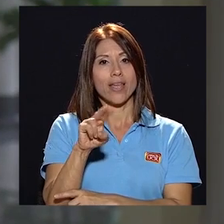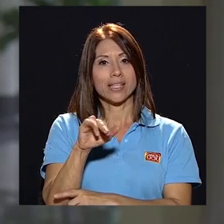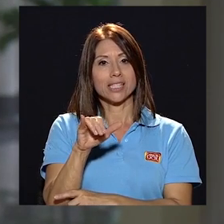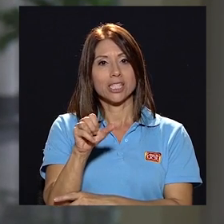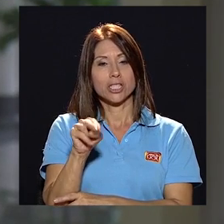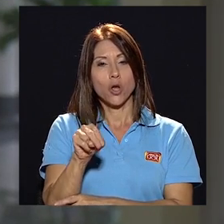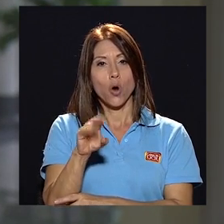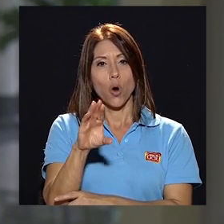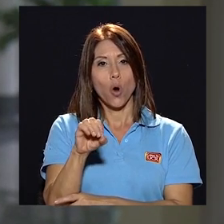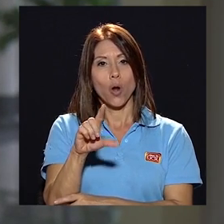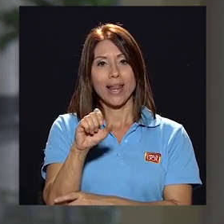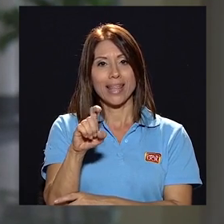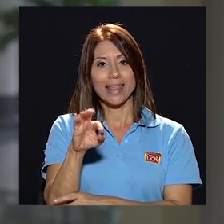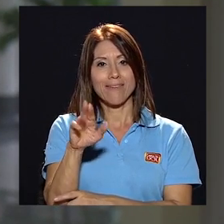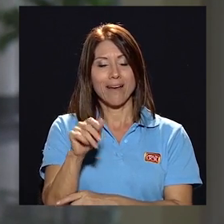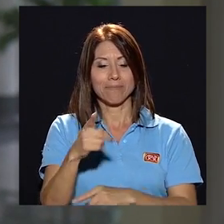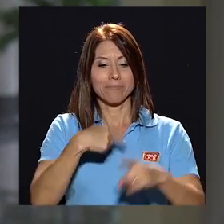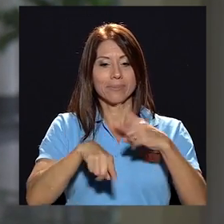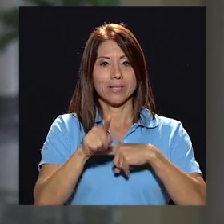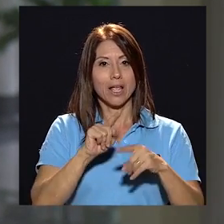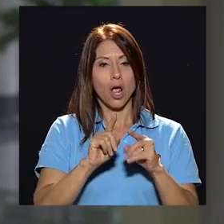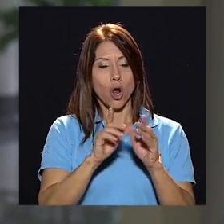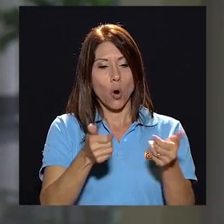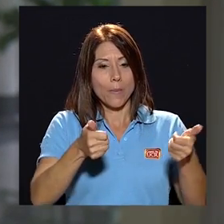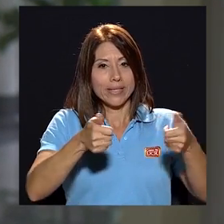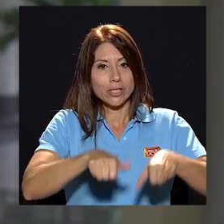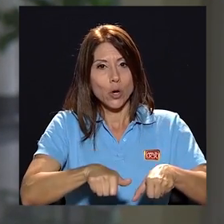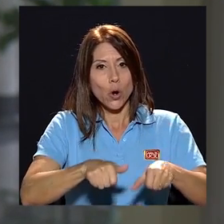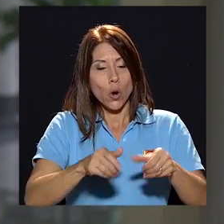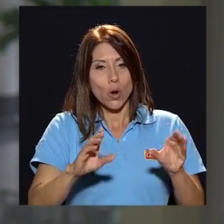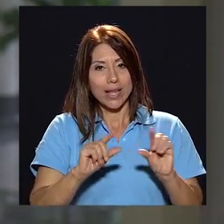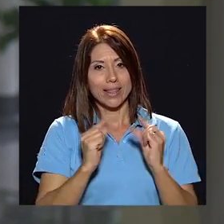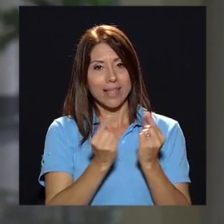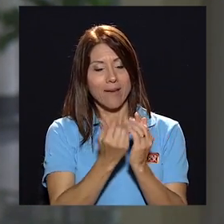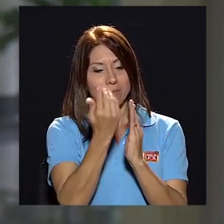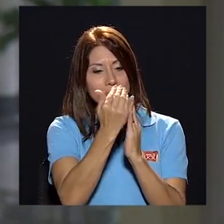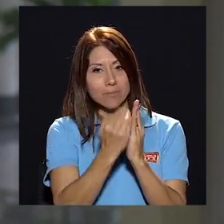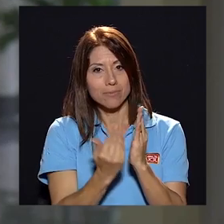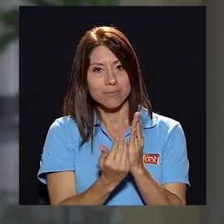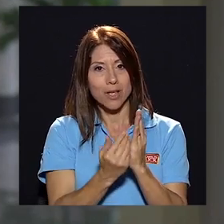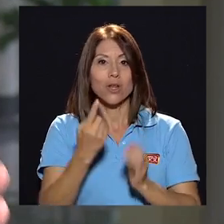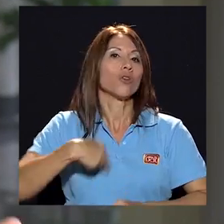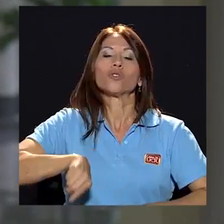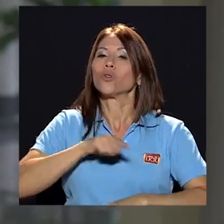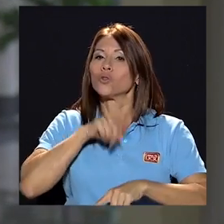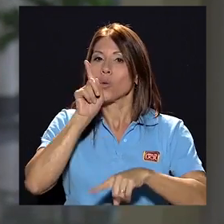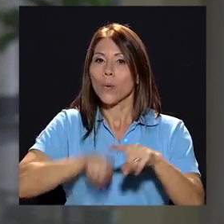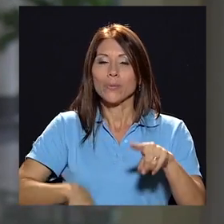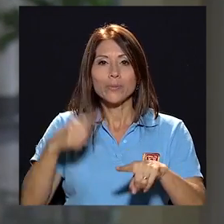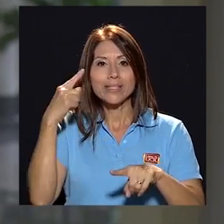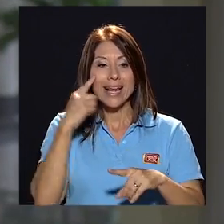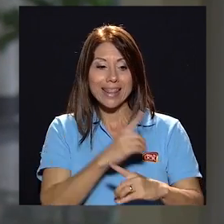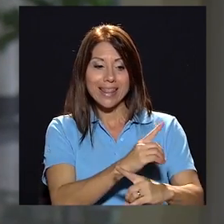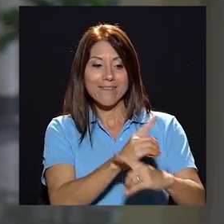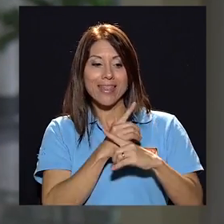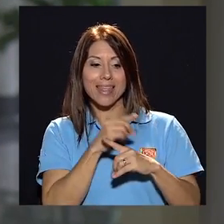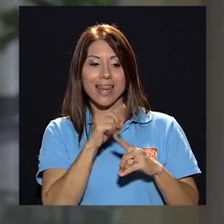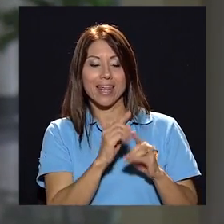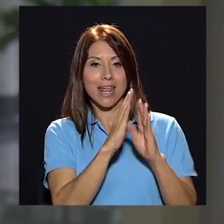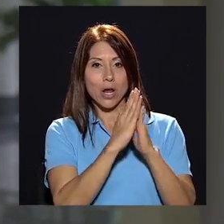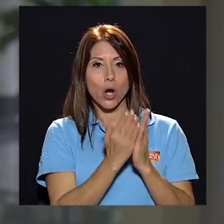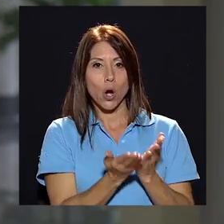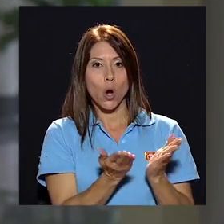y no podemos en este momento pensar de que vamos a poder defender convención colectiva